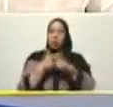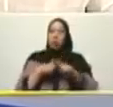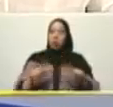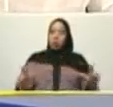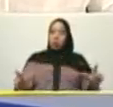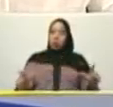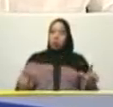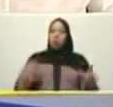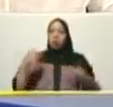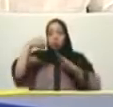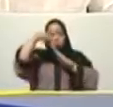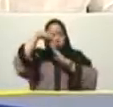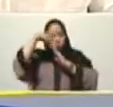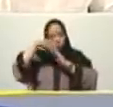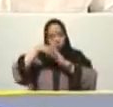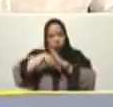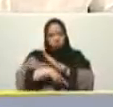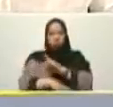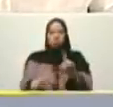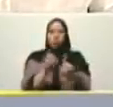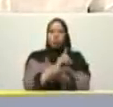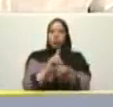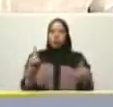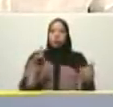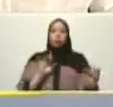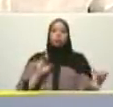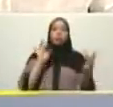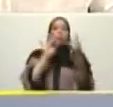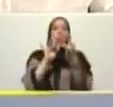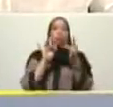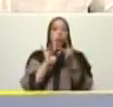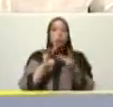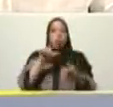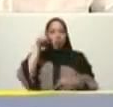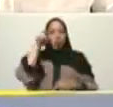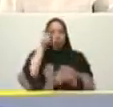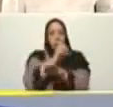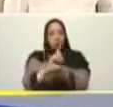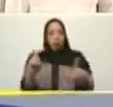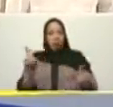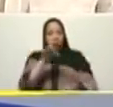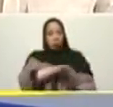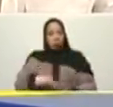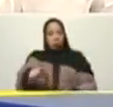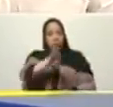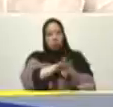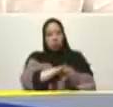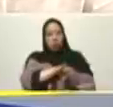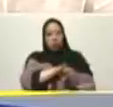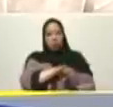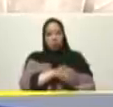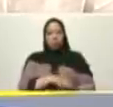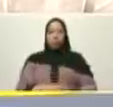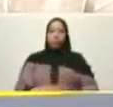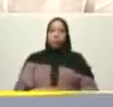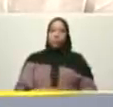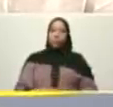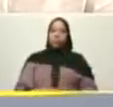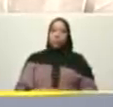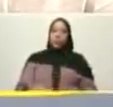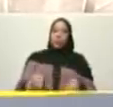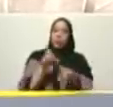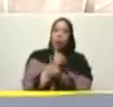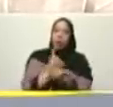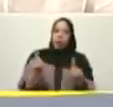de raíz una democracia directa una democracia popular socialista una democracia donde el pueblo esté